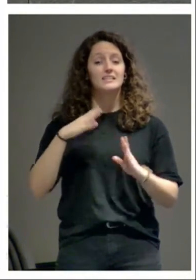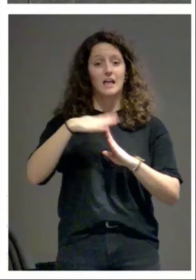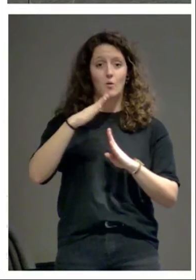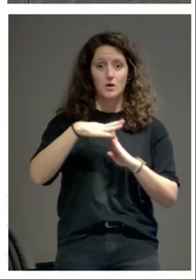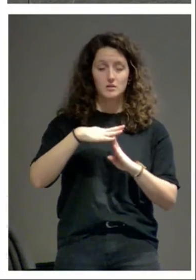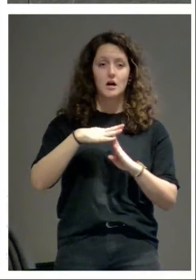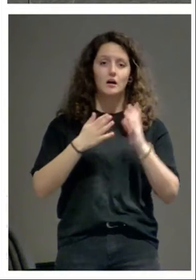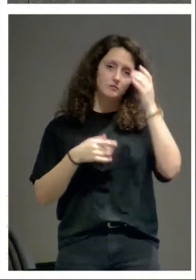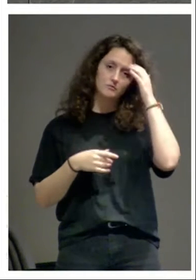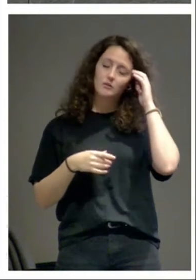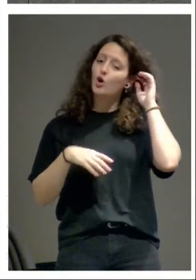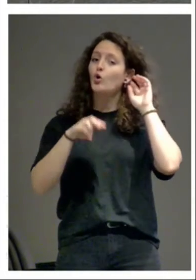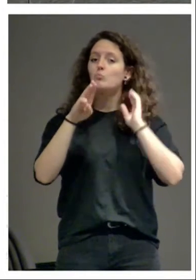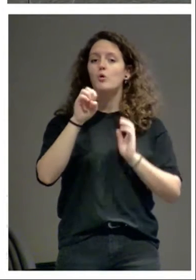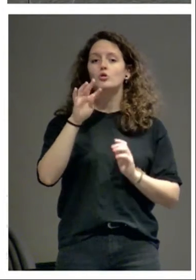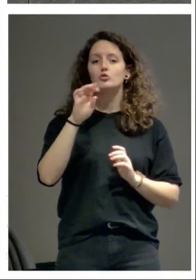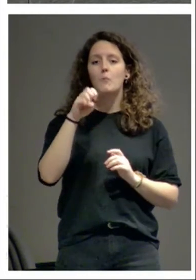Porto Marín